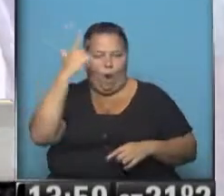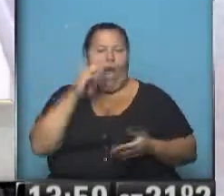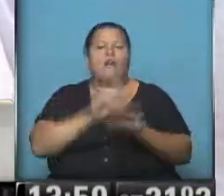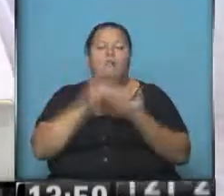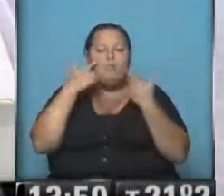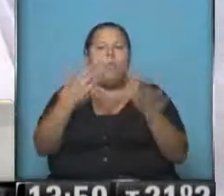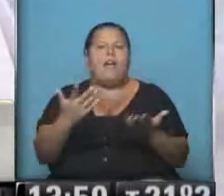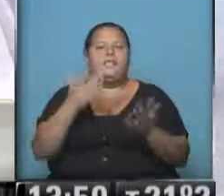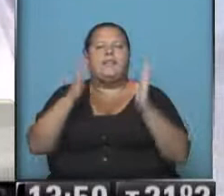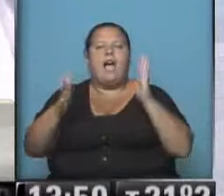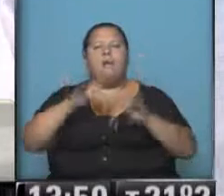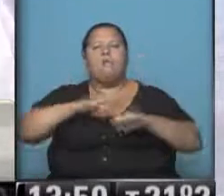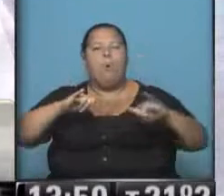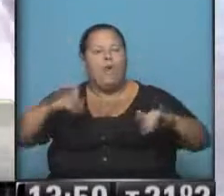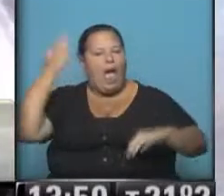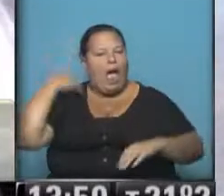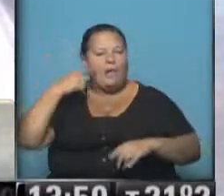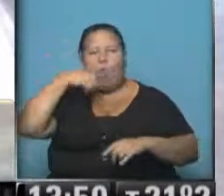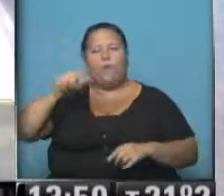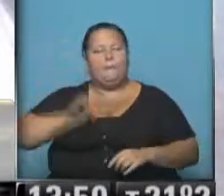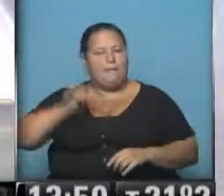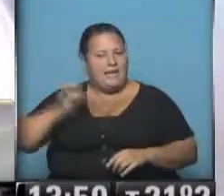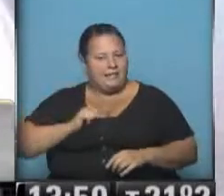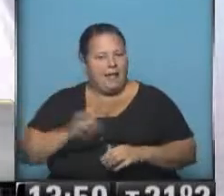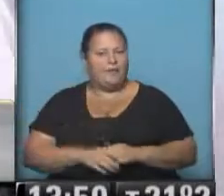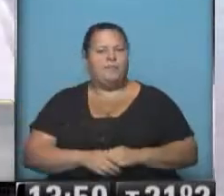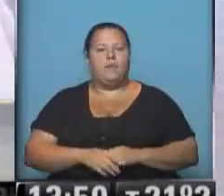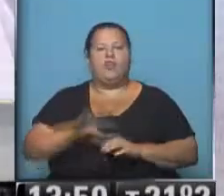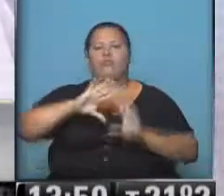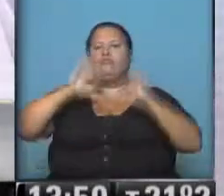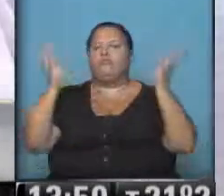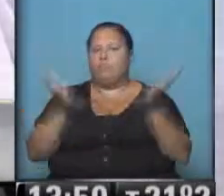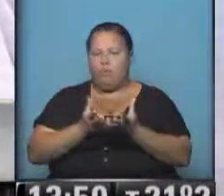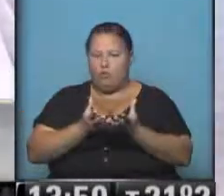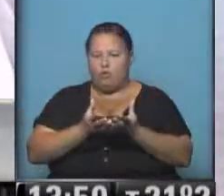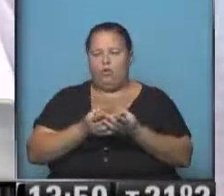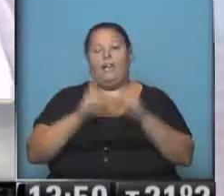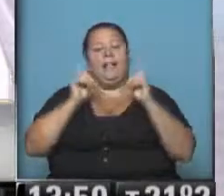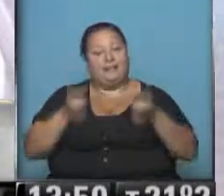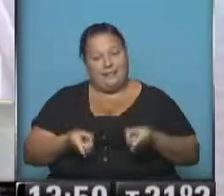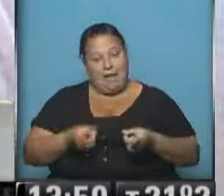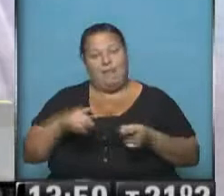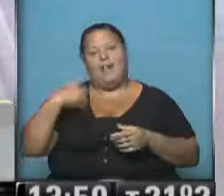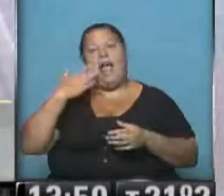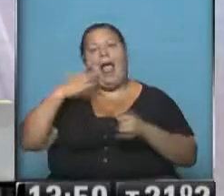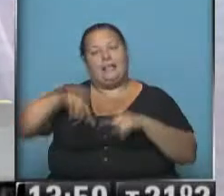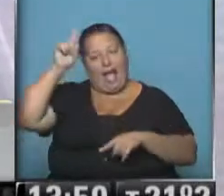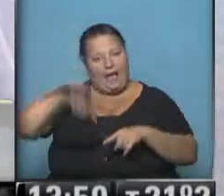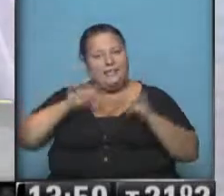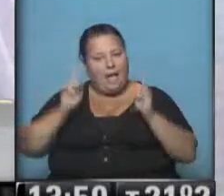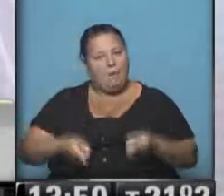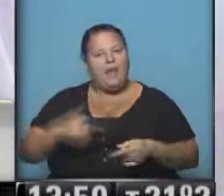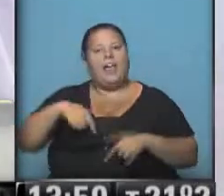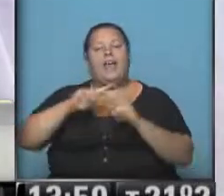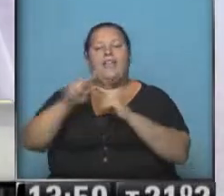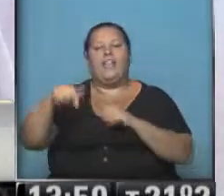reflejar toda la campaña publicitaria de la última dictadura cívico-militar en todo el mundo. Y por supuesto a lo largo de toda la tarde. Claro, vamos